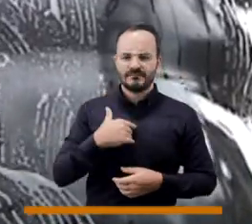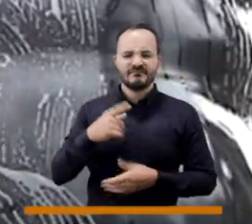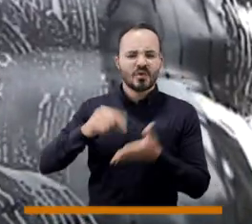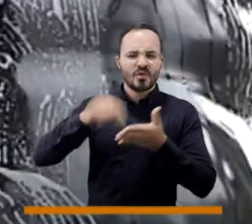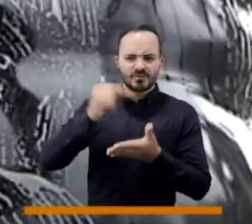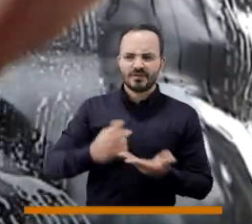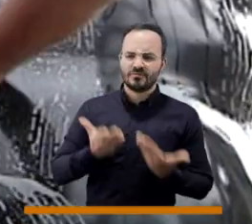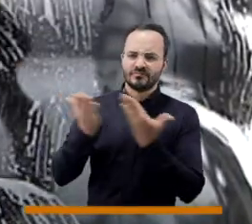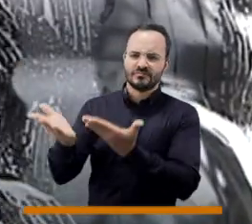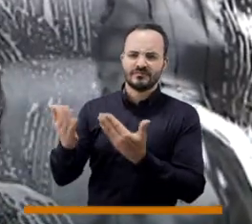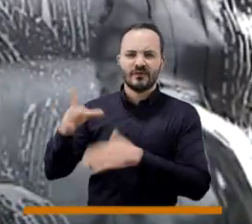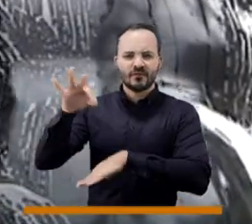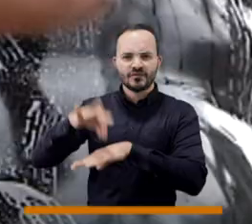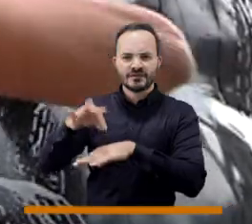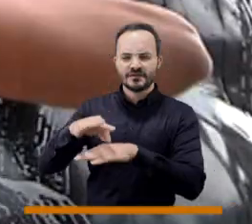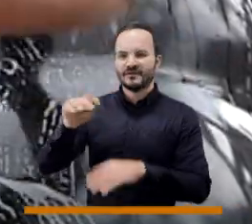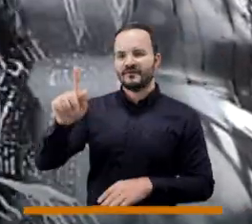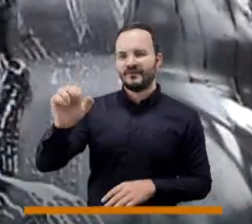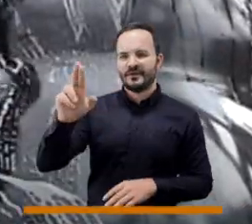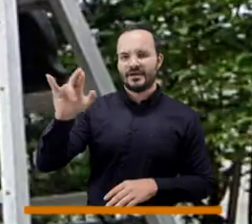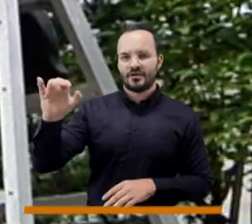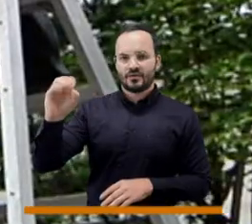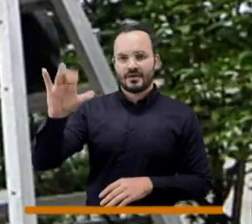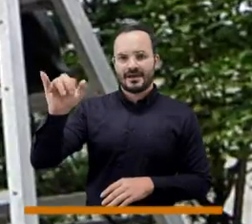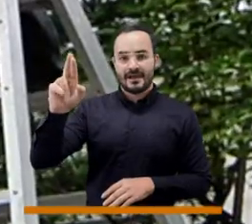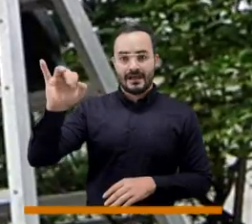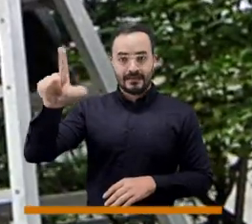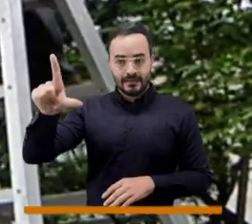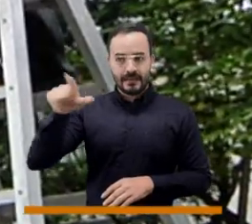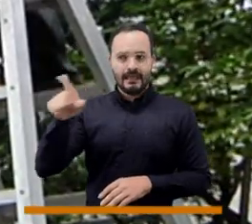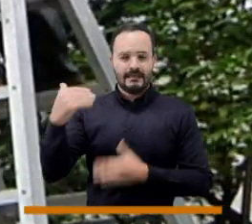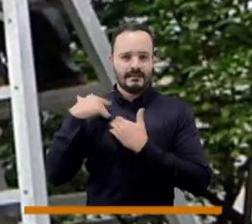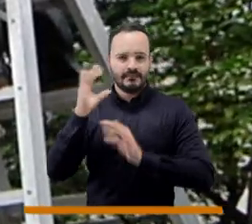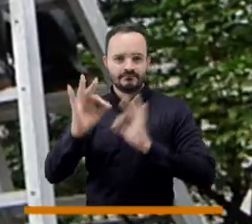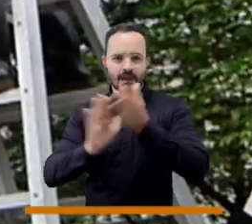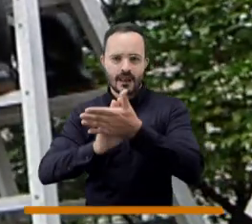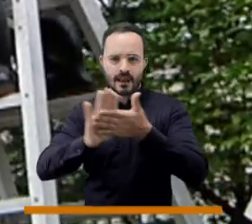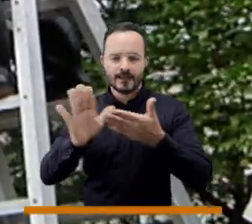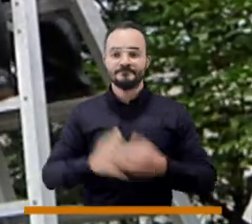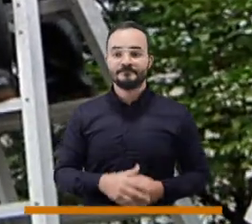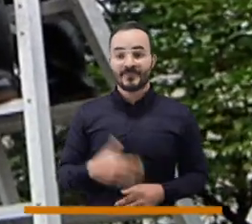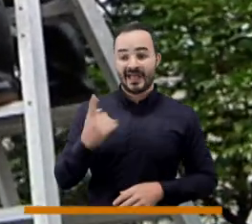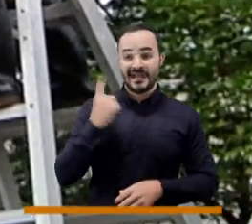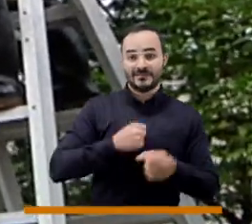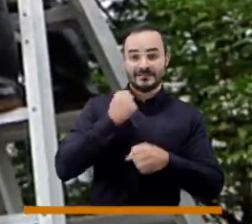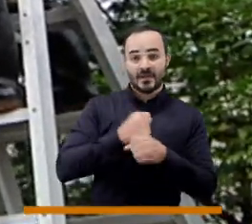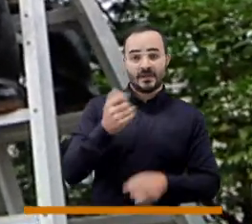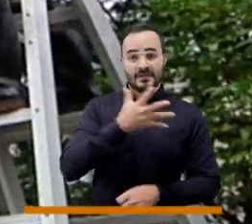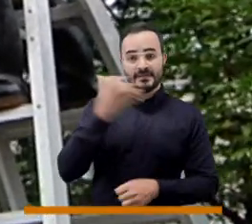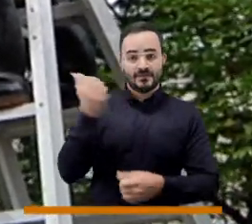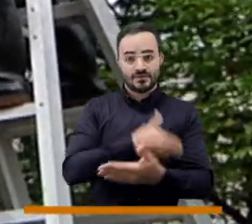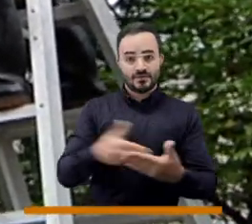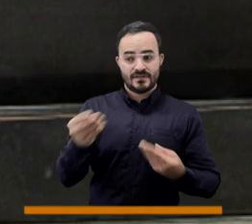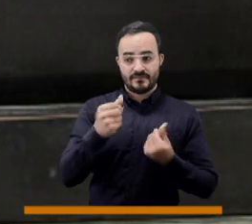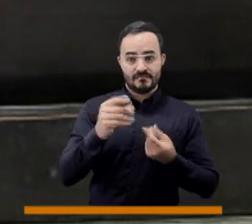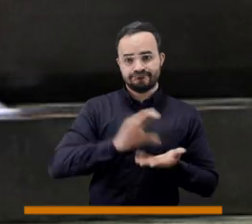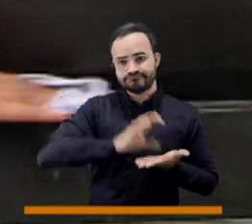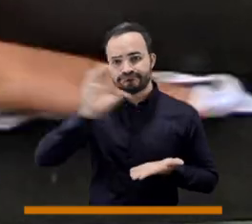contrato con la Fundación Ferrocarril de Antioquia. El año pasado invertimos 500 millones de pesos en la